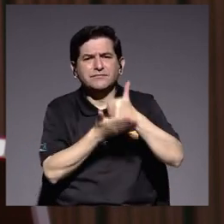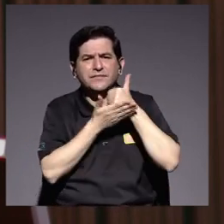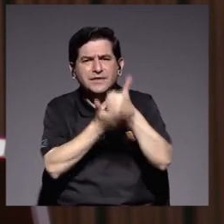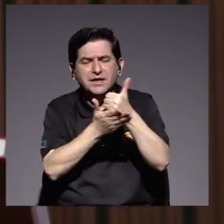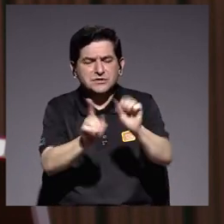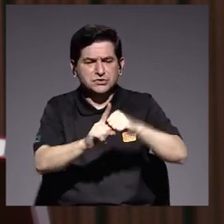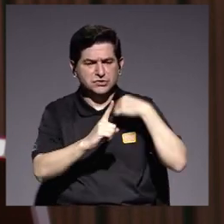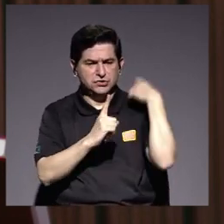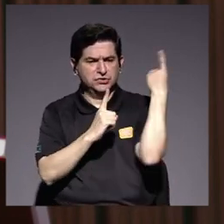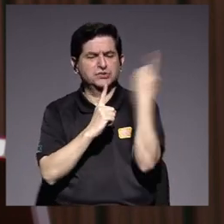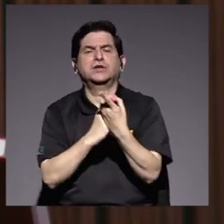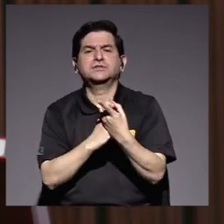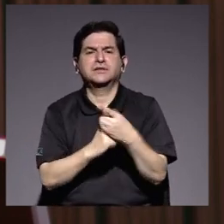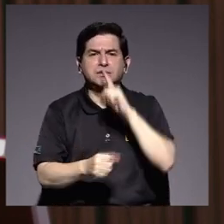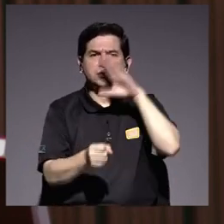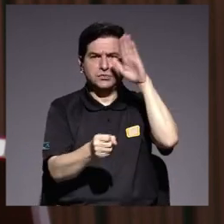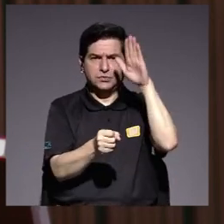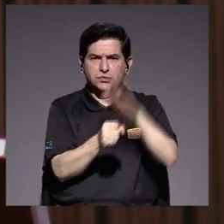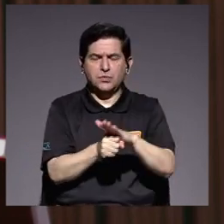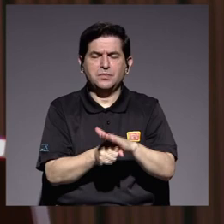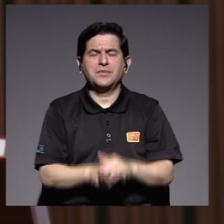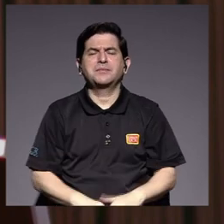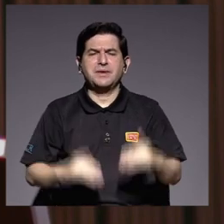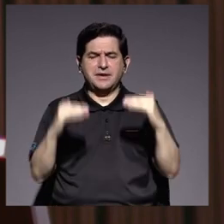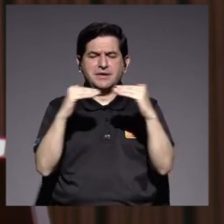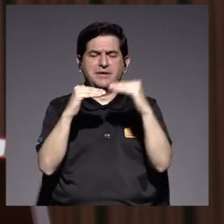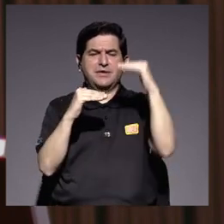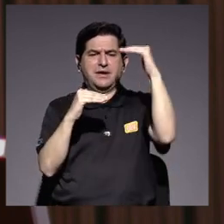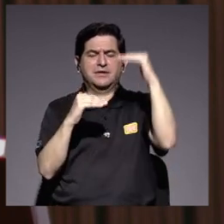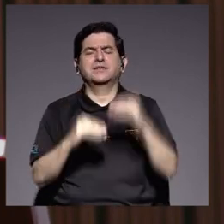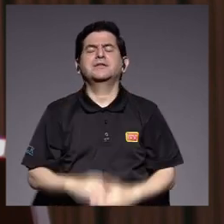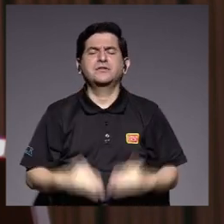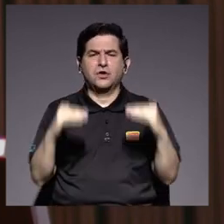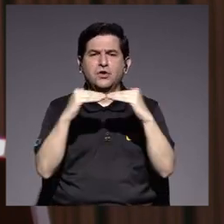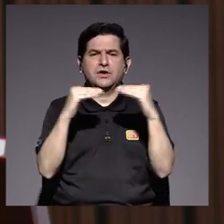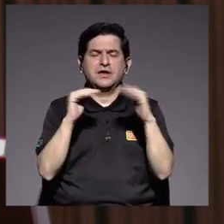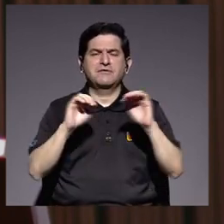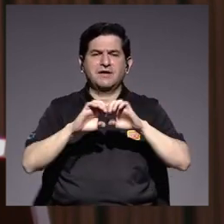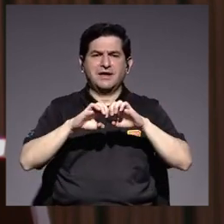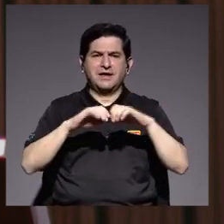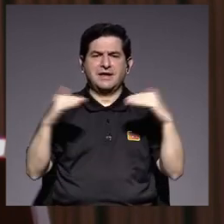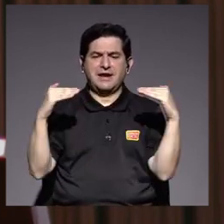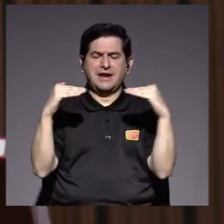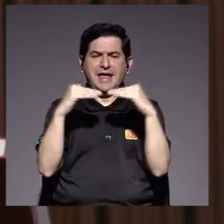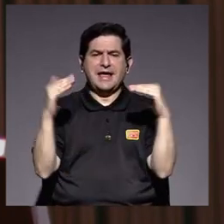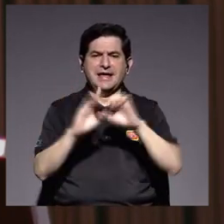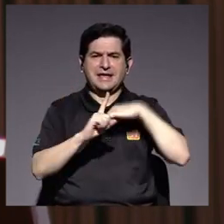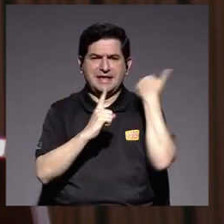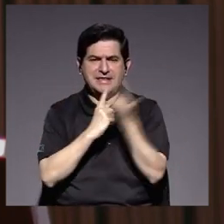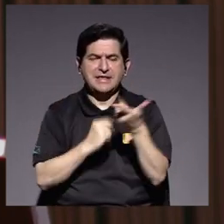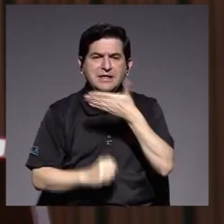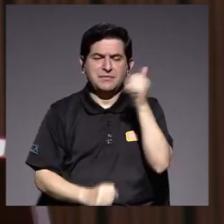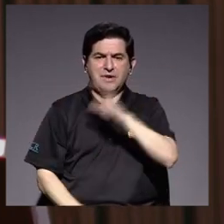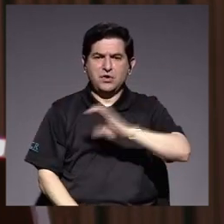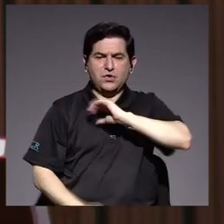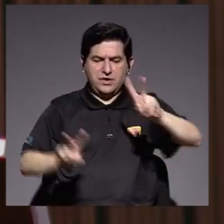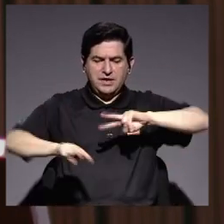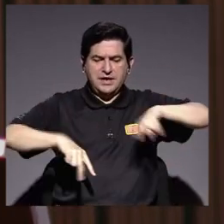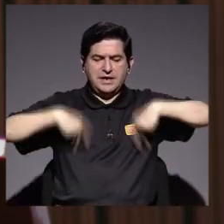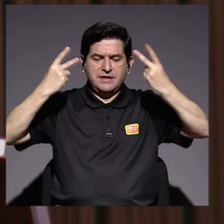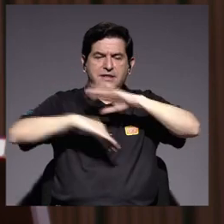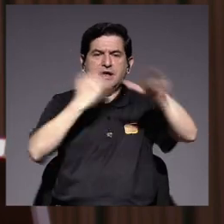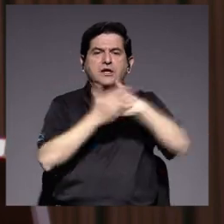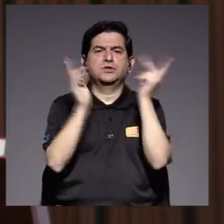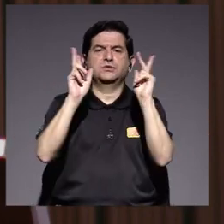nuestra sociedad alcanzara más altos niveles de equidad social, así como una mejor calidad de vida para toda la